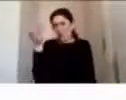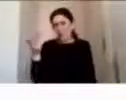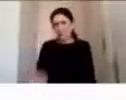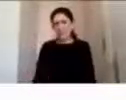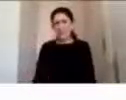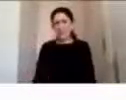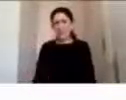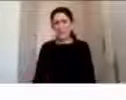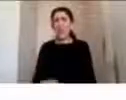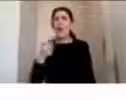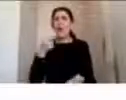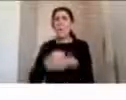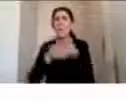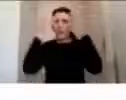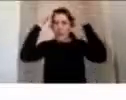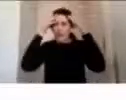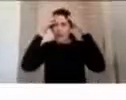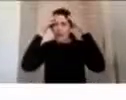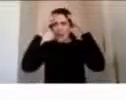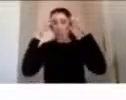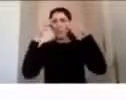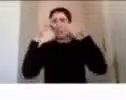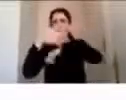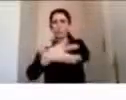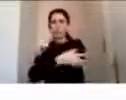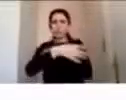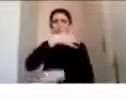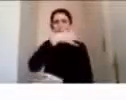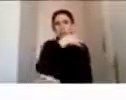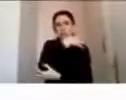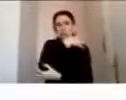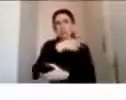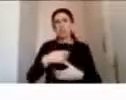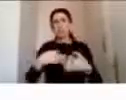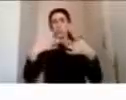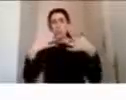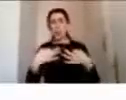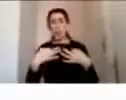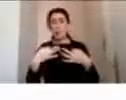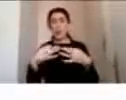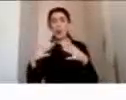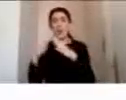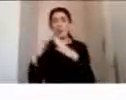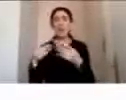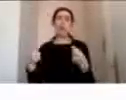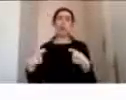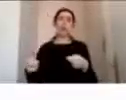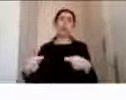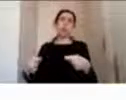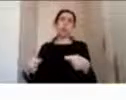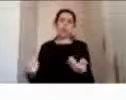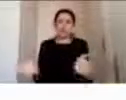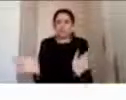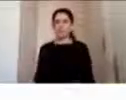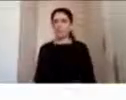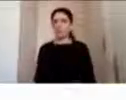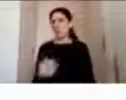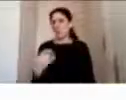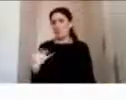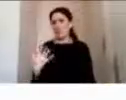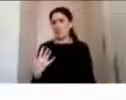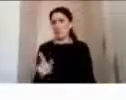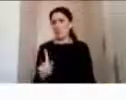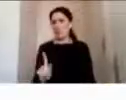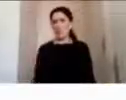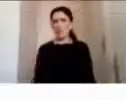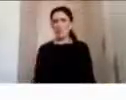rodilleras, comprar elementos de seguridad personal o de protección en el hogar es gastar dinero de más. ¿Sí? O, por ejemplo, las mamás, cuando